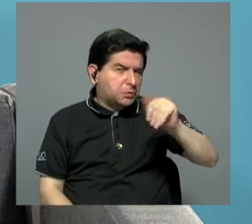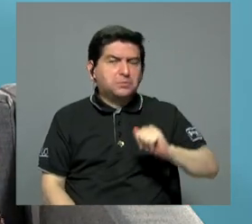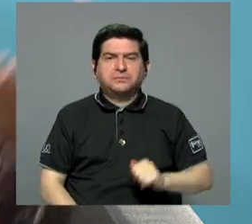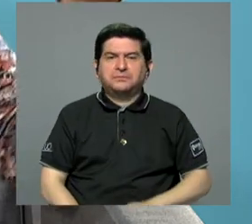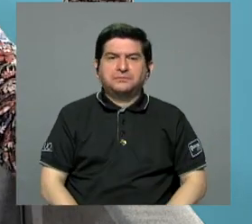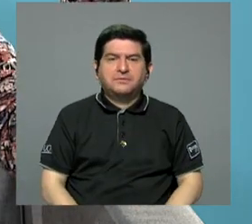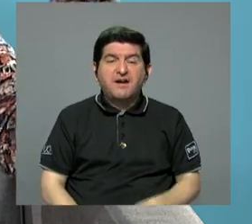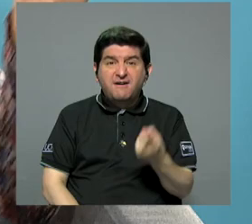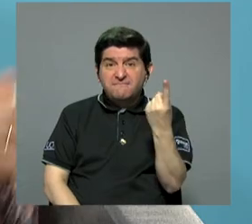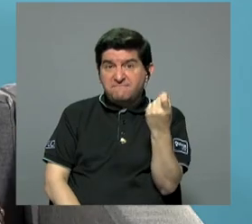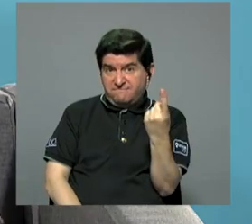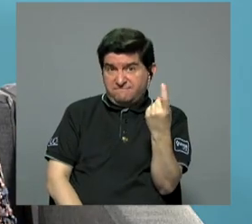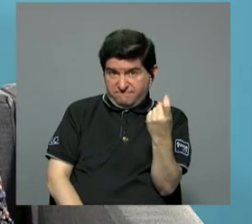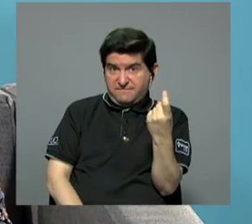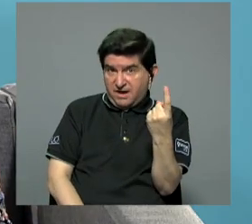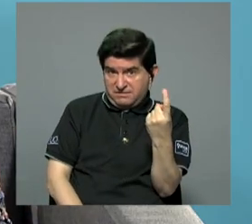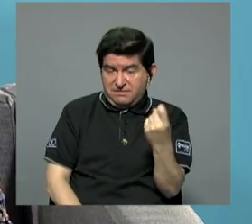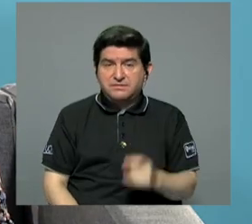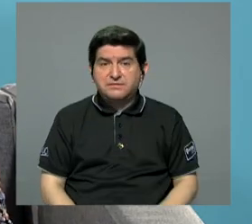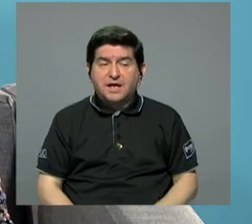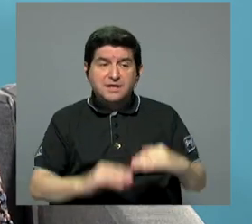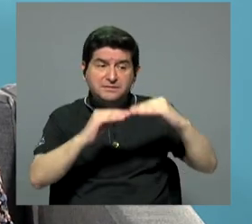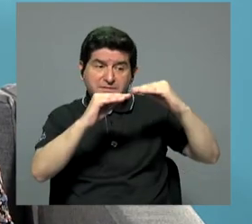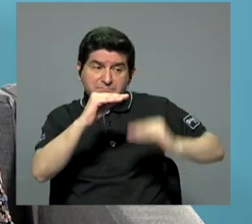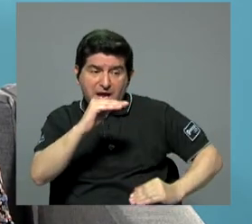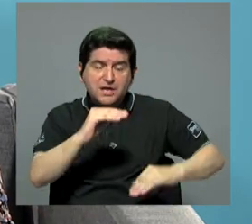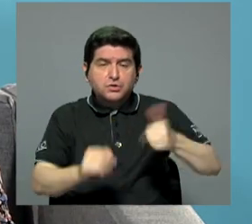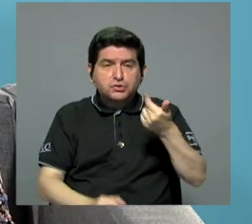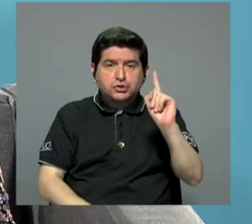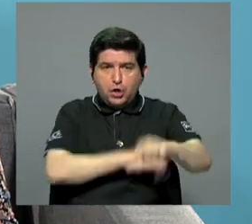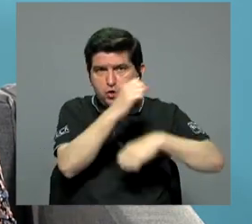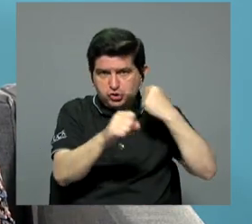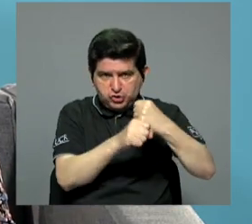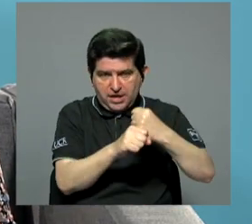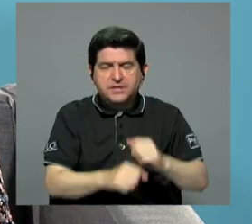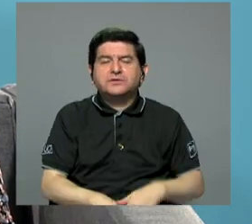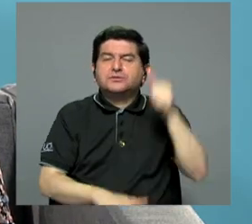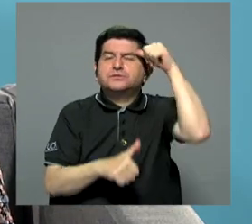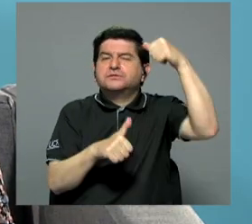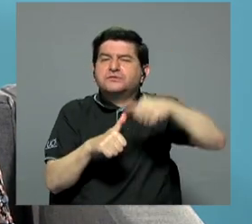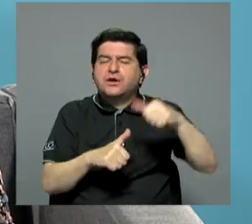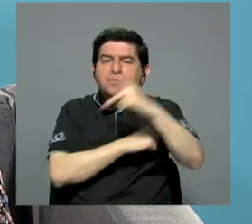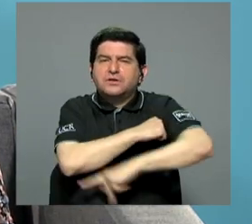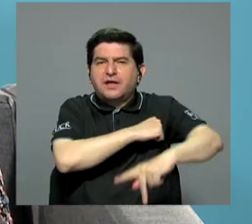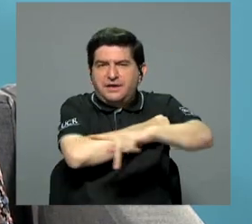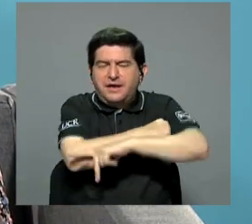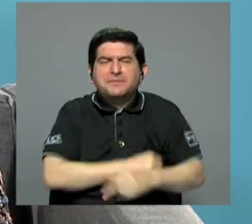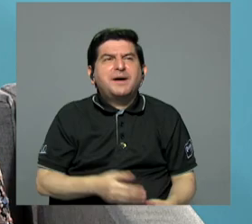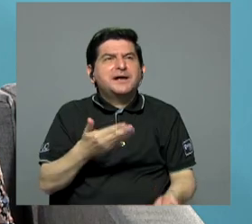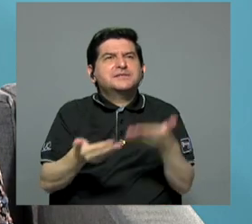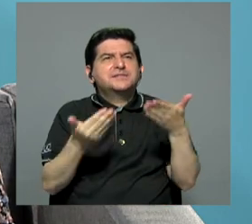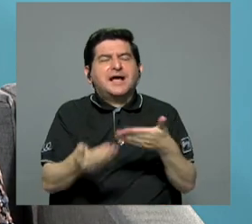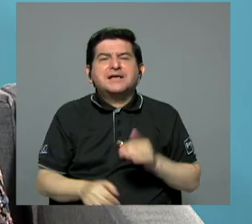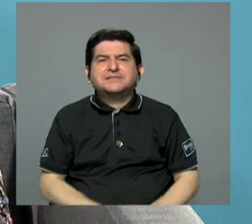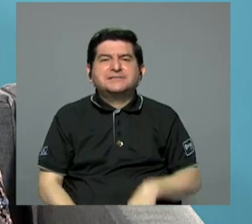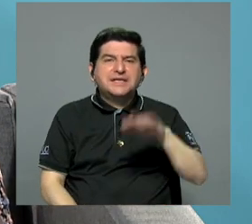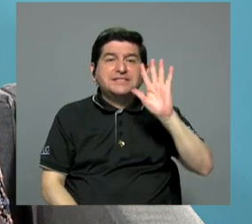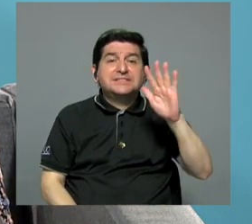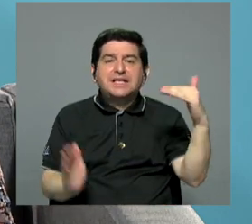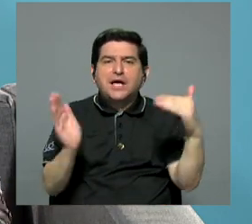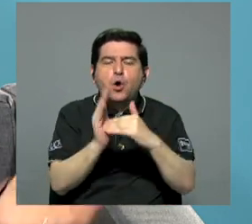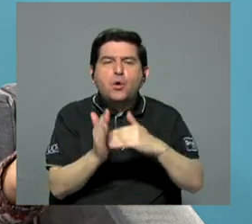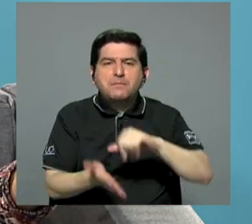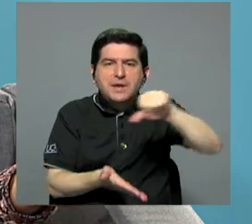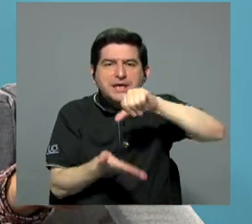faltan todos los menores de 11 años. Recordemos que en este país hay cerca de 5 mil centros